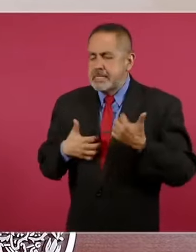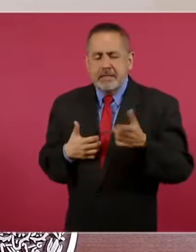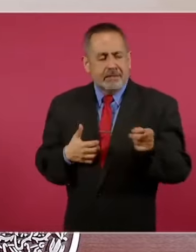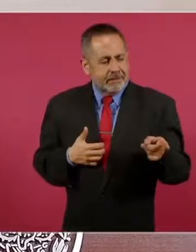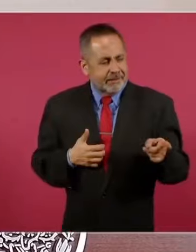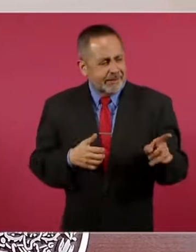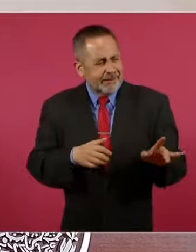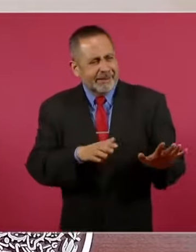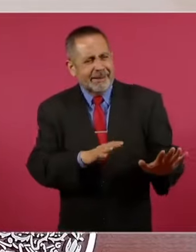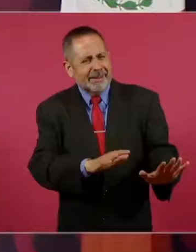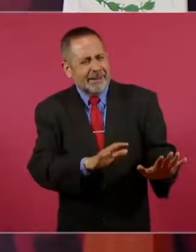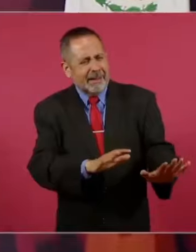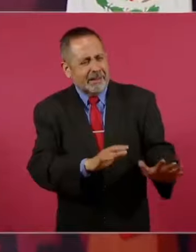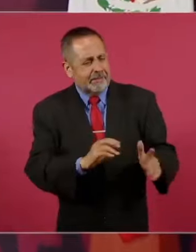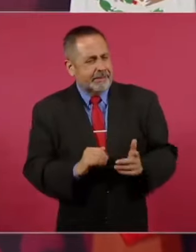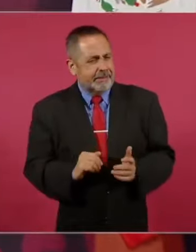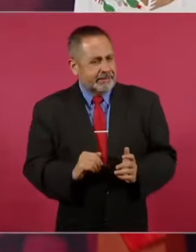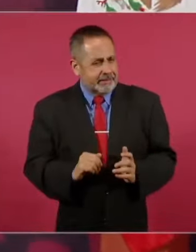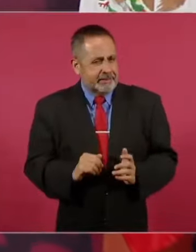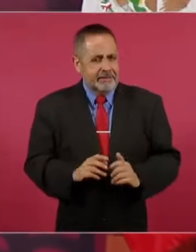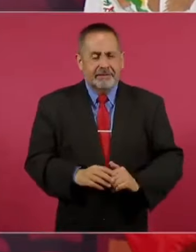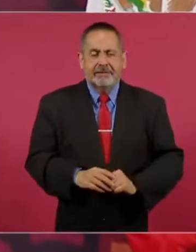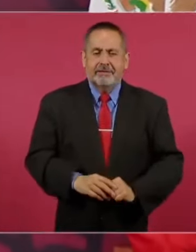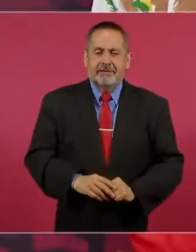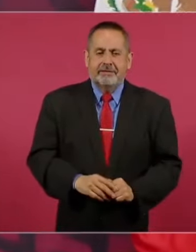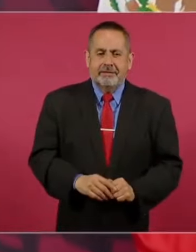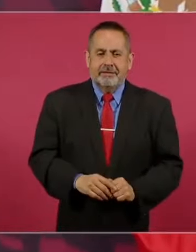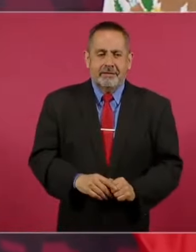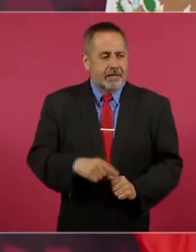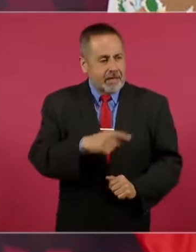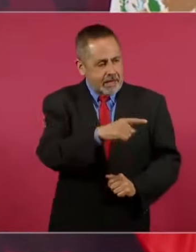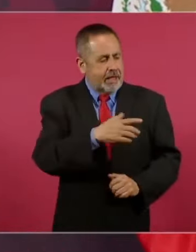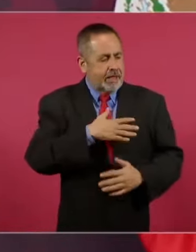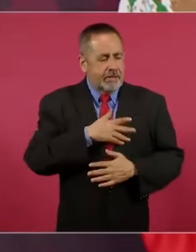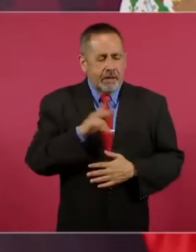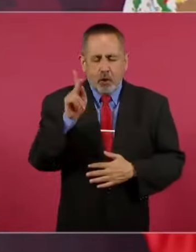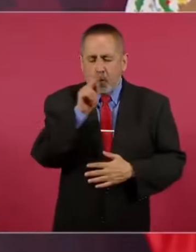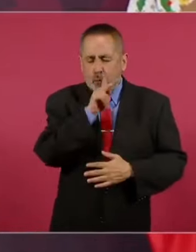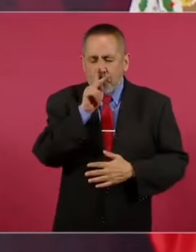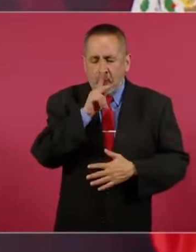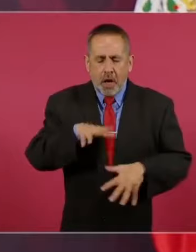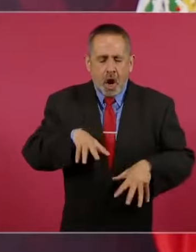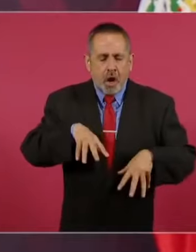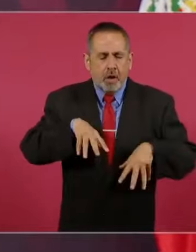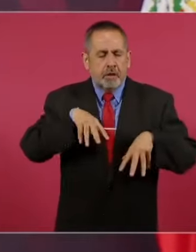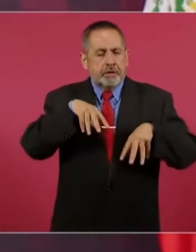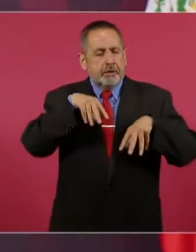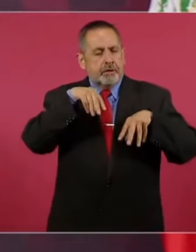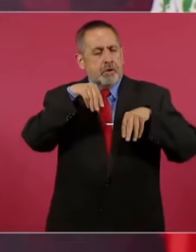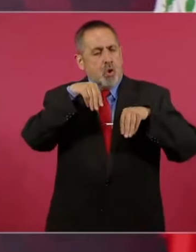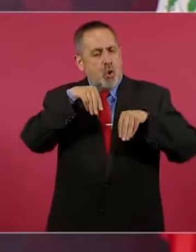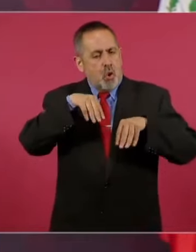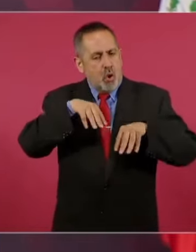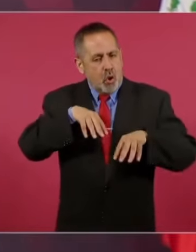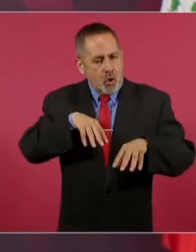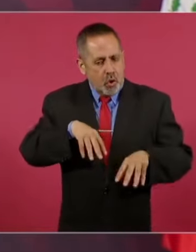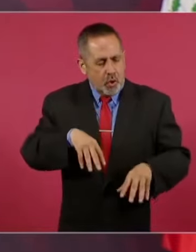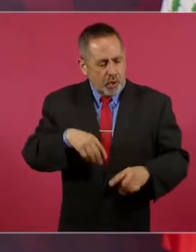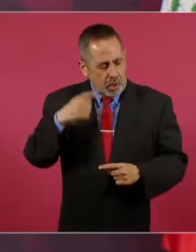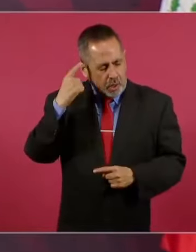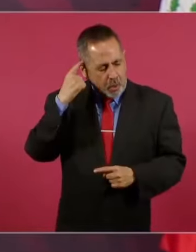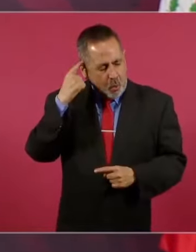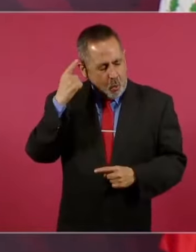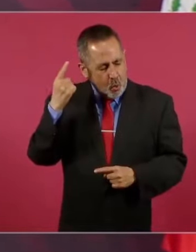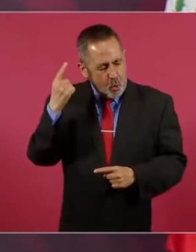Entonces, cuando uno no respira profundo, no cuenta hasta días,